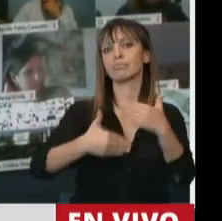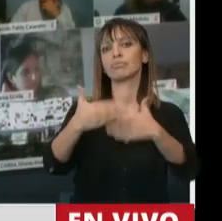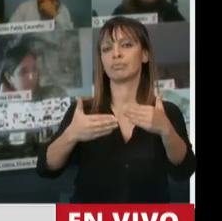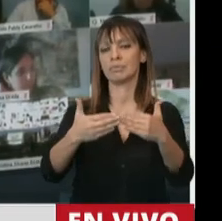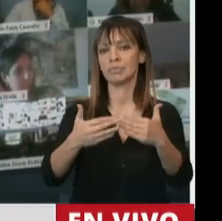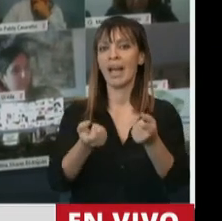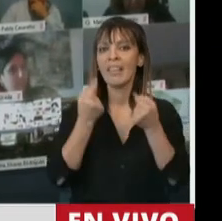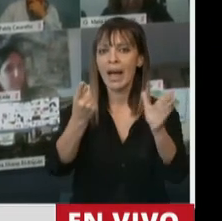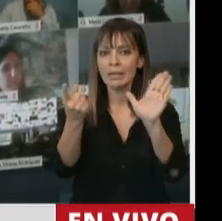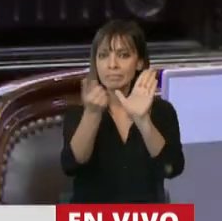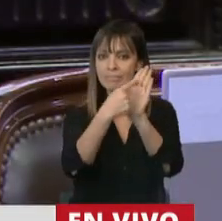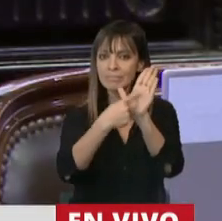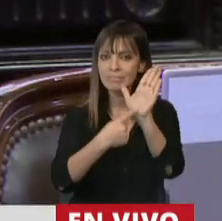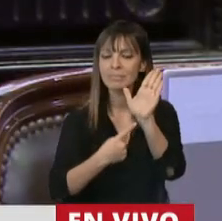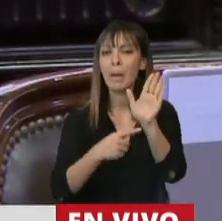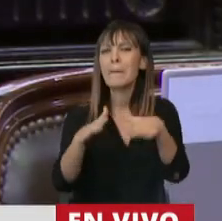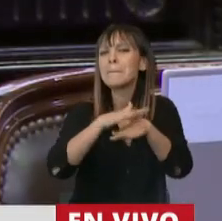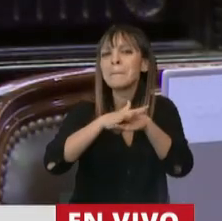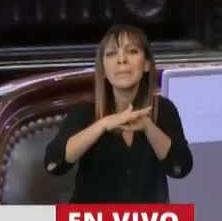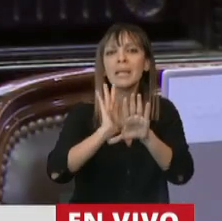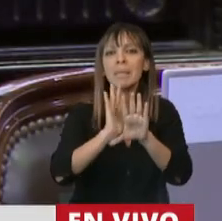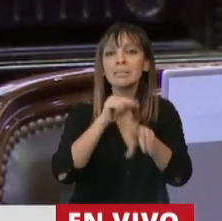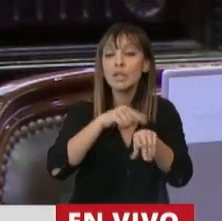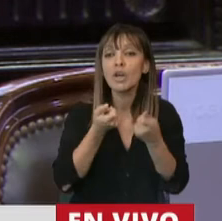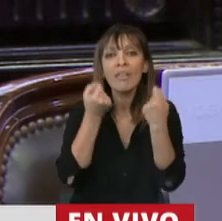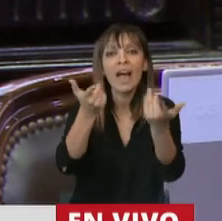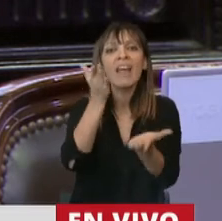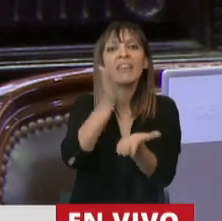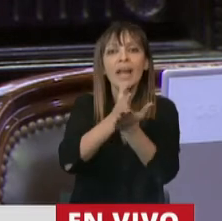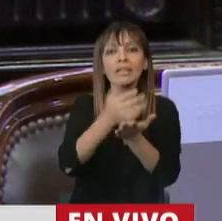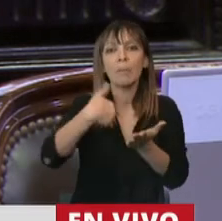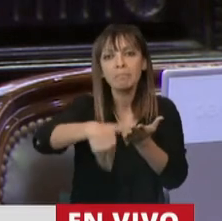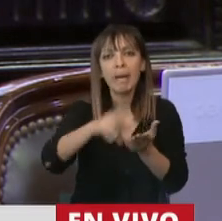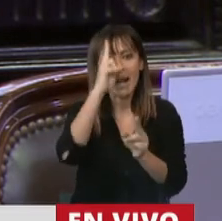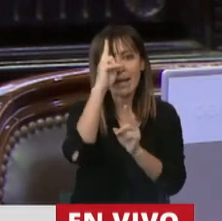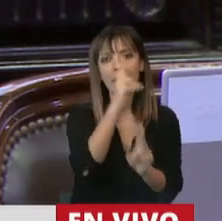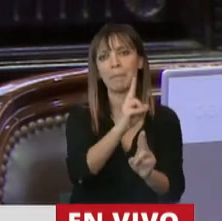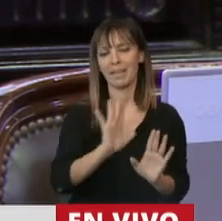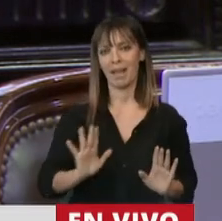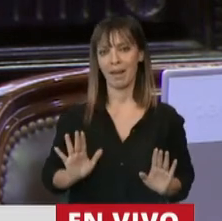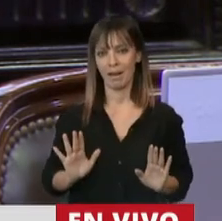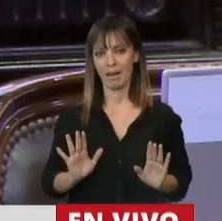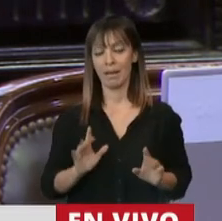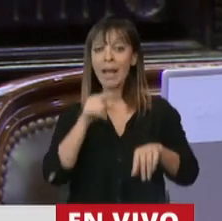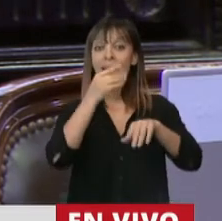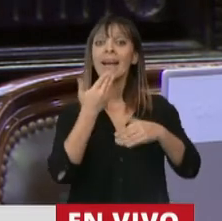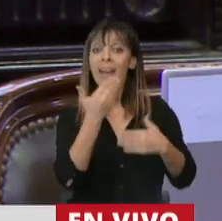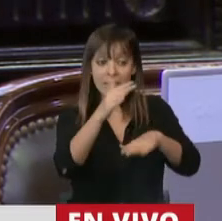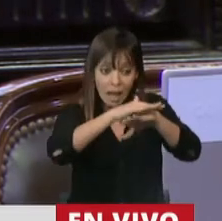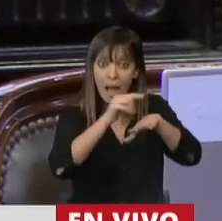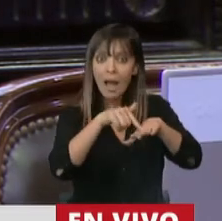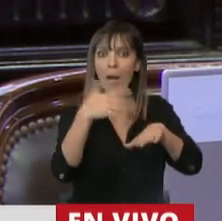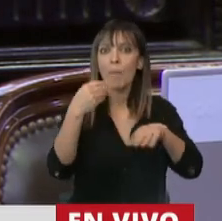mínimas pero que significan derechos para que se respeten y sobre los cuales se puedan parar